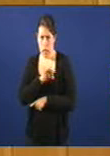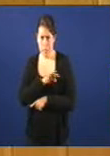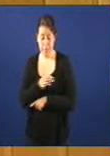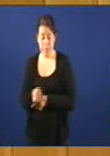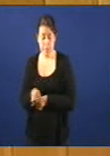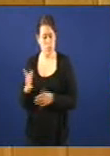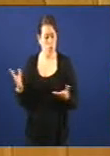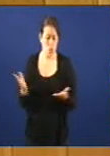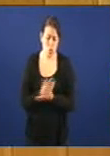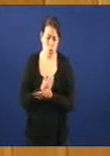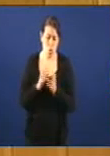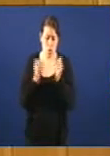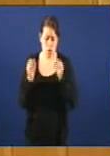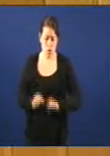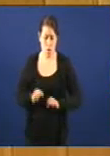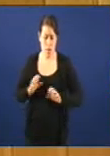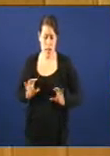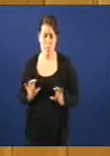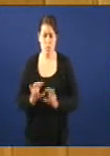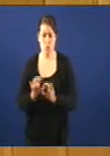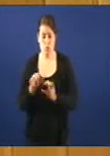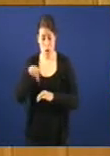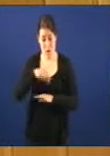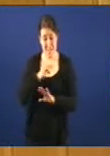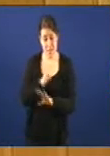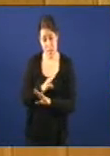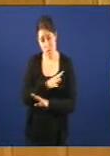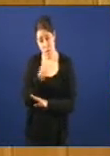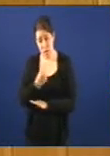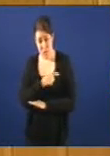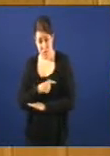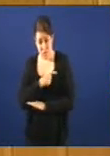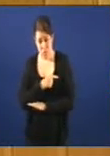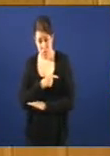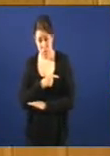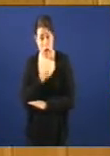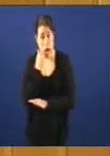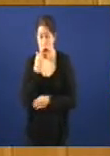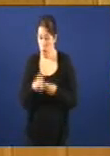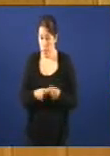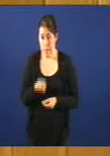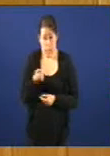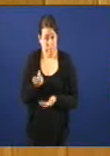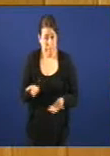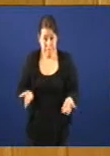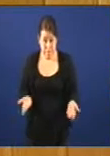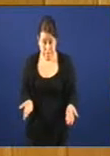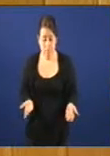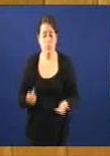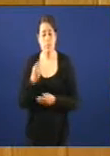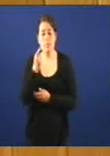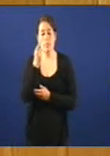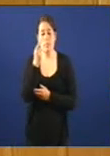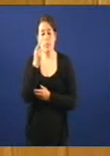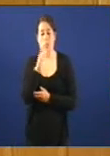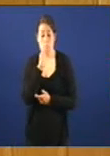acordos de impulso xerados neste pleno en as comisións competentes pouco máis pode facer. Tanto é así que